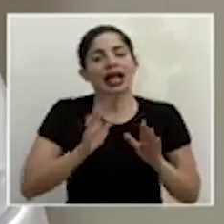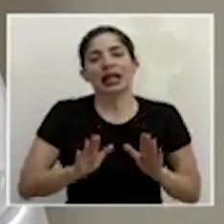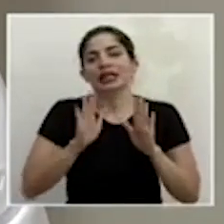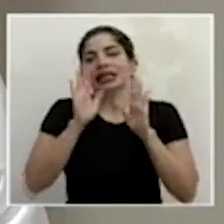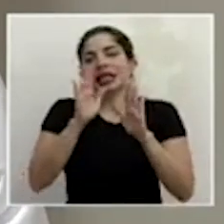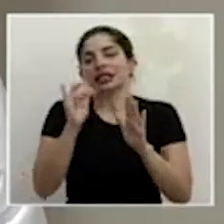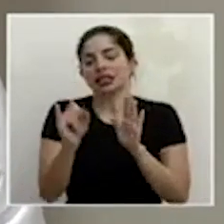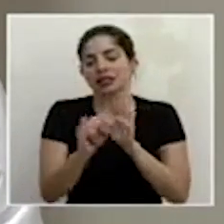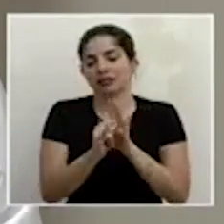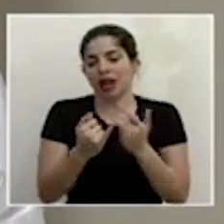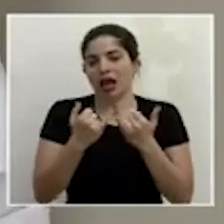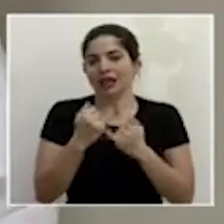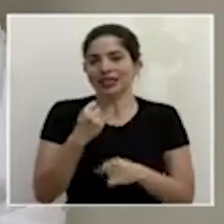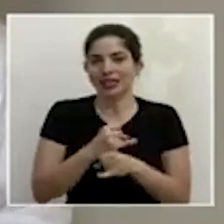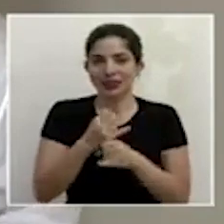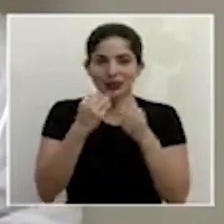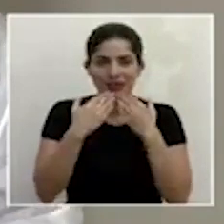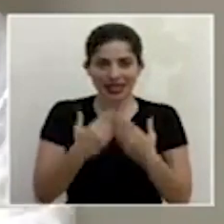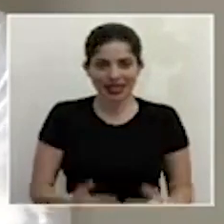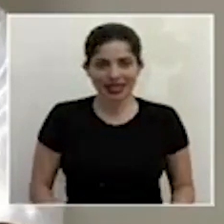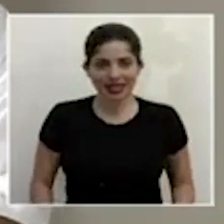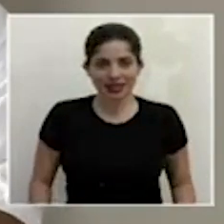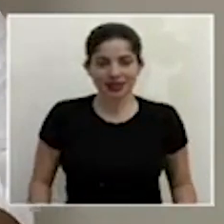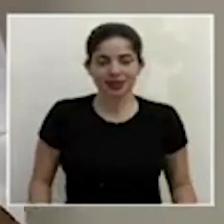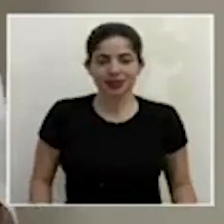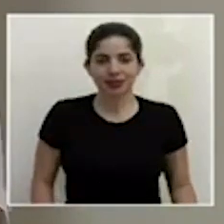caracteriza nuestra institución muchas gracias